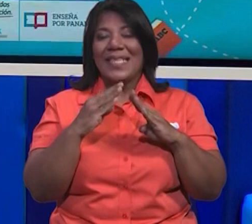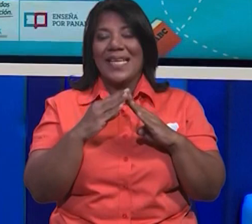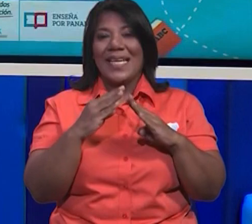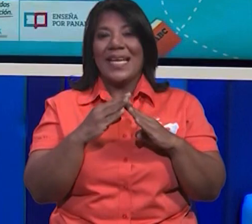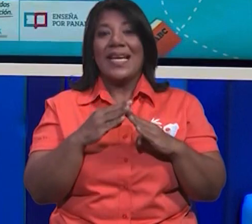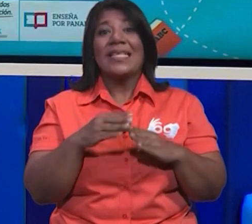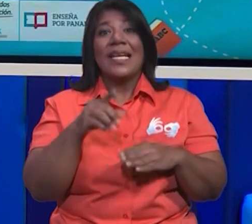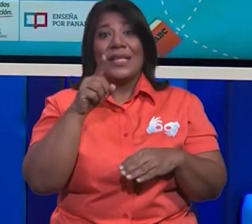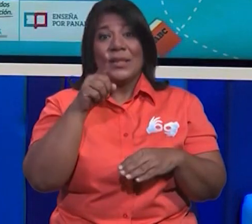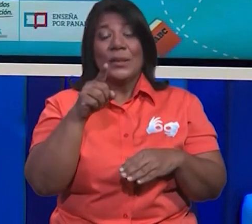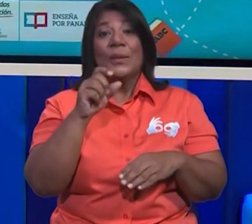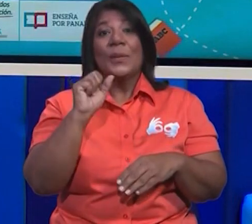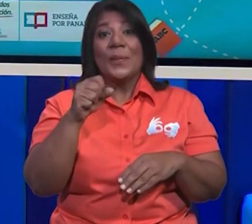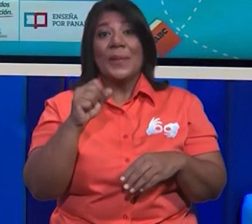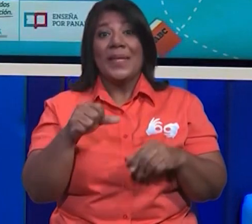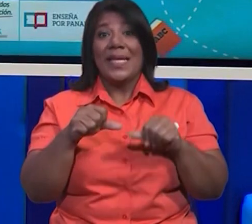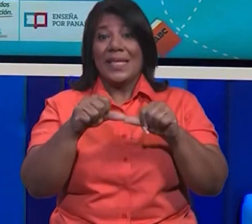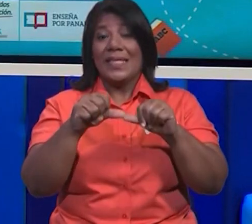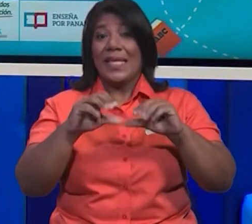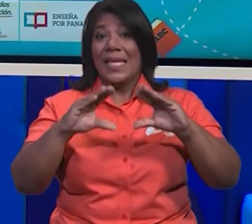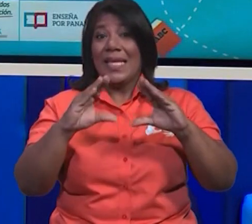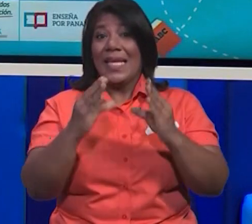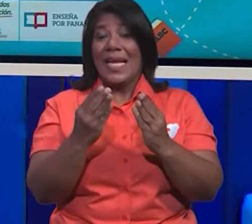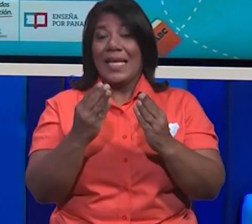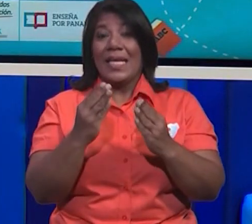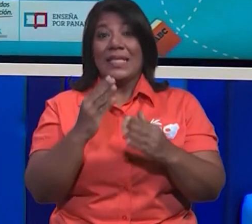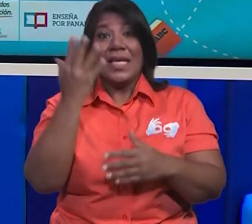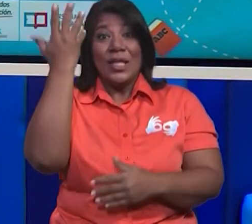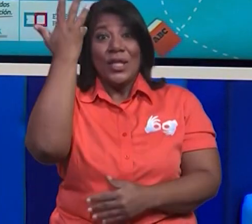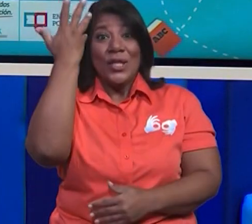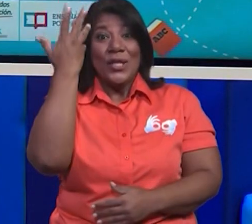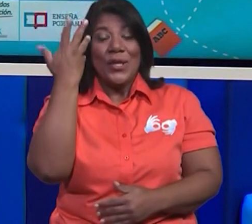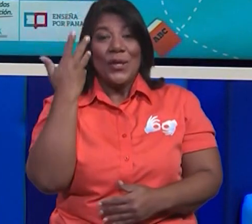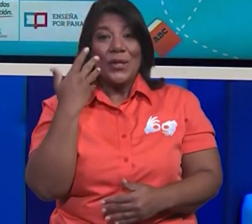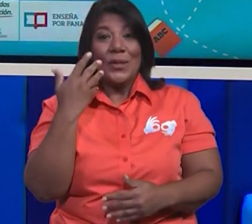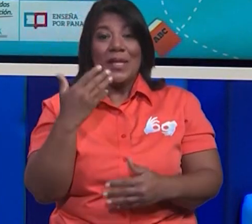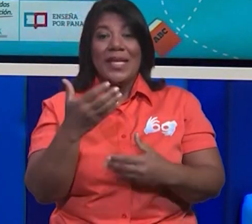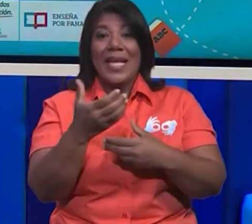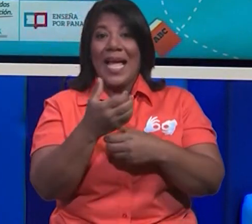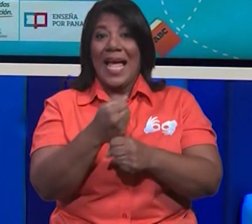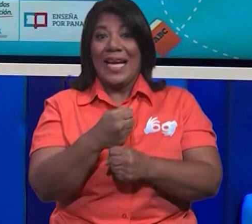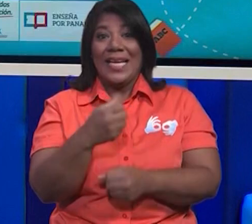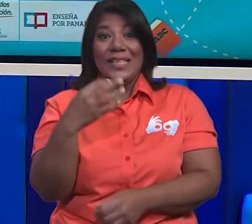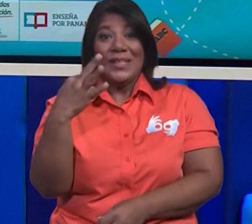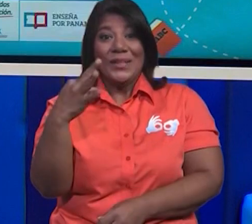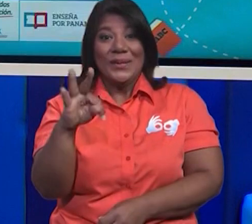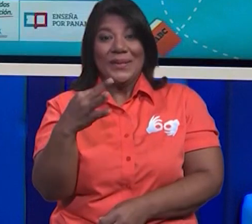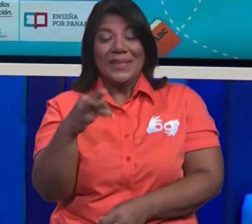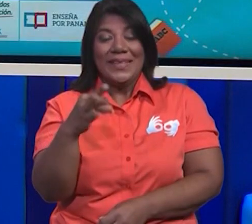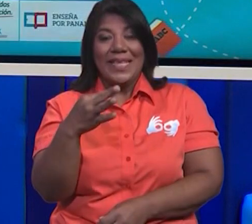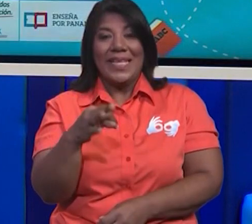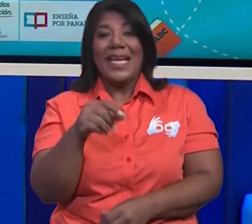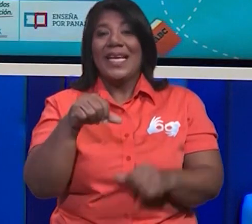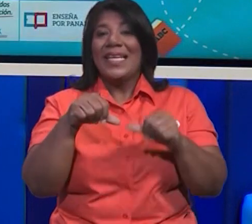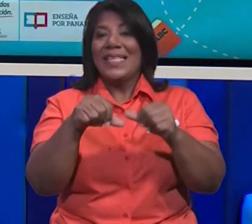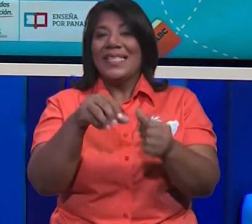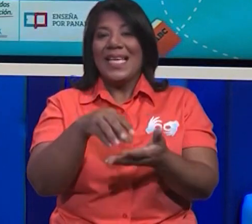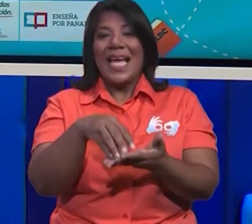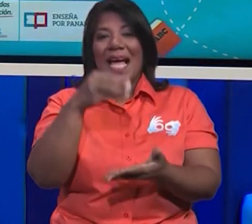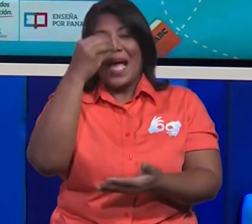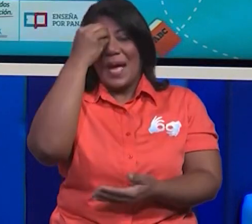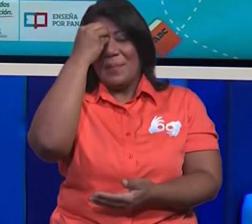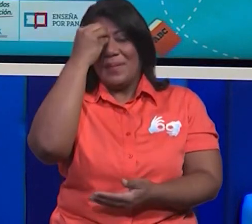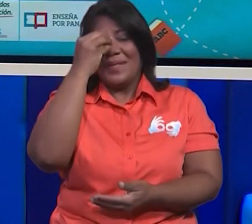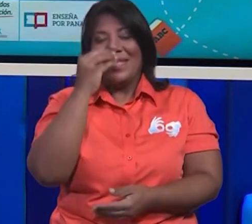Así que te invito a que tú sigas las clases todos los días, hagas tus anotaciones para que sigas aprendiendo